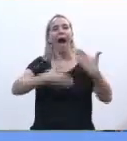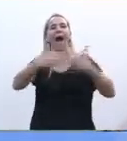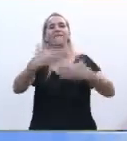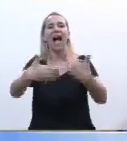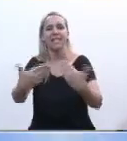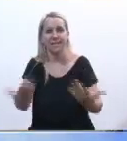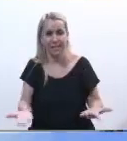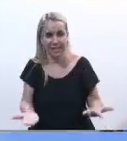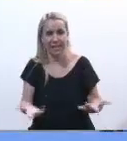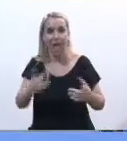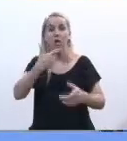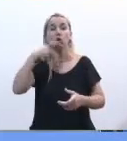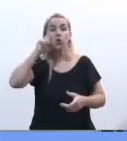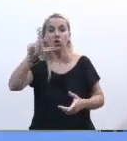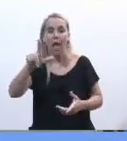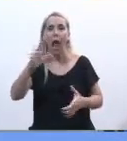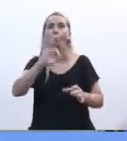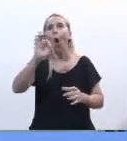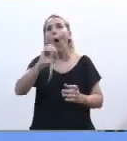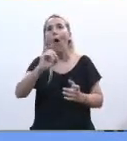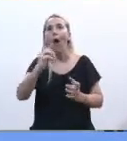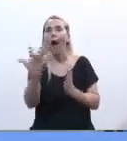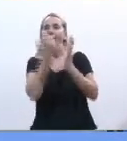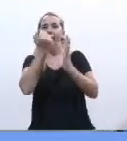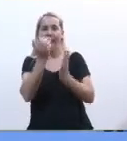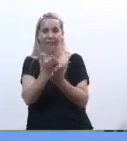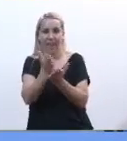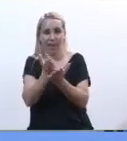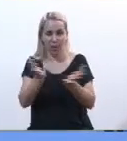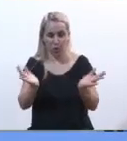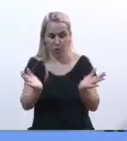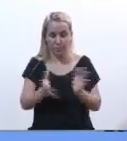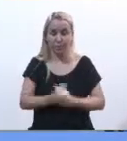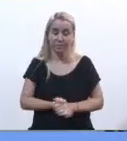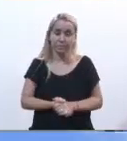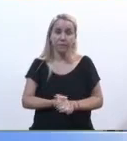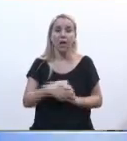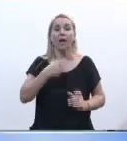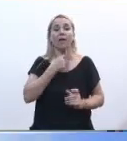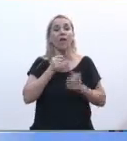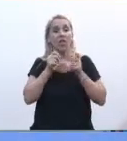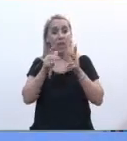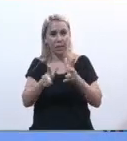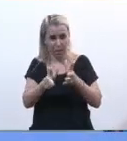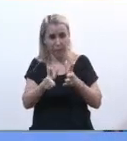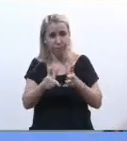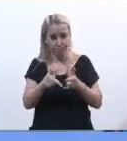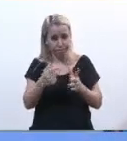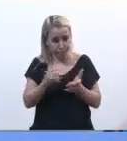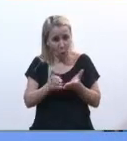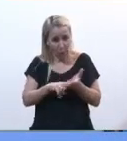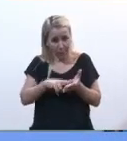social, o ganar derechos. Y quiero decirle que creo, una vez más,